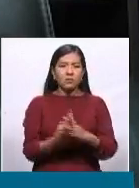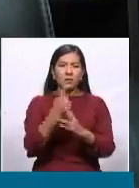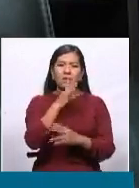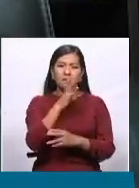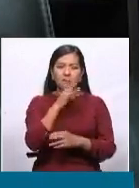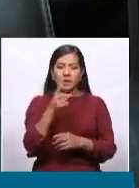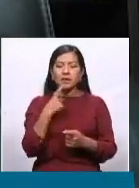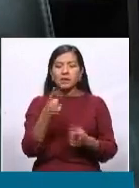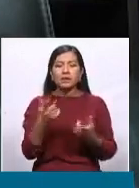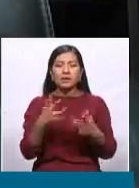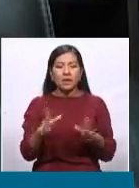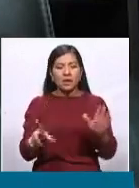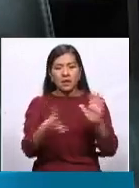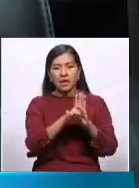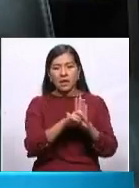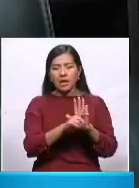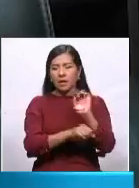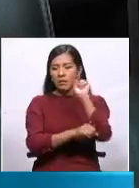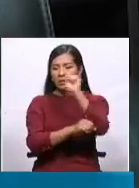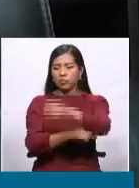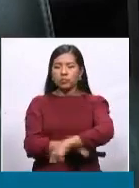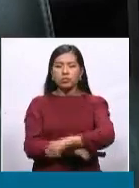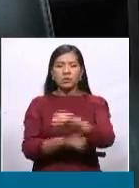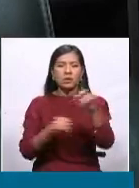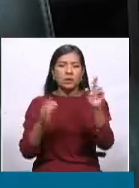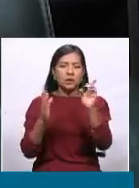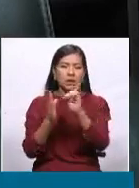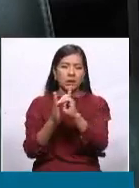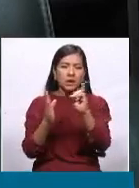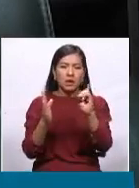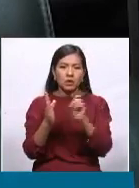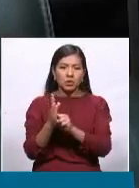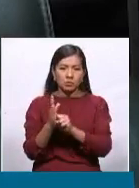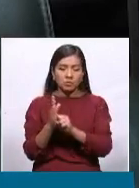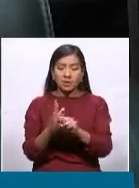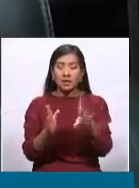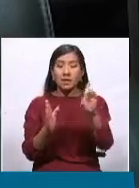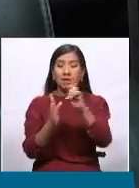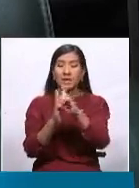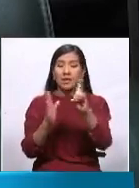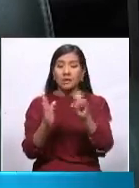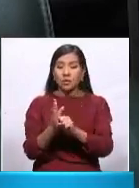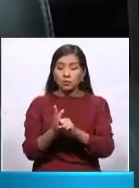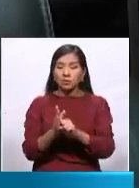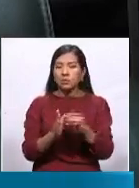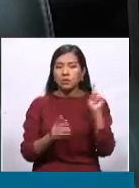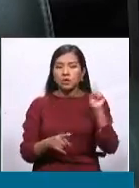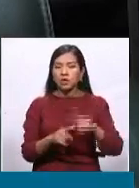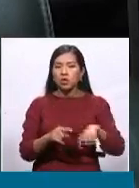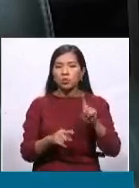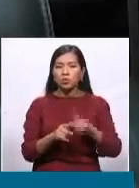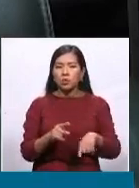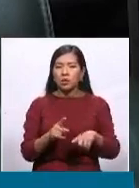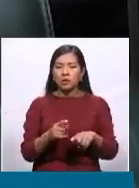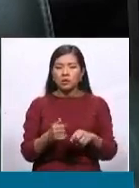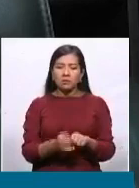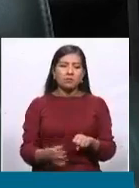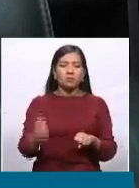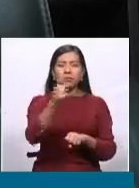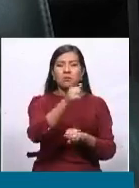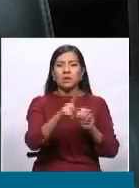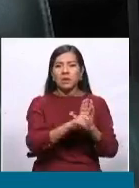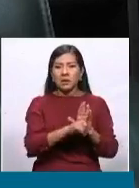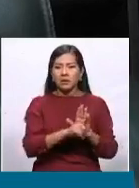ley, vence a decreto. el decreto no puede estar por encima de una ley.